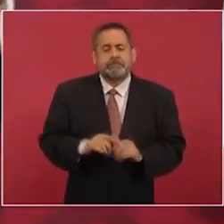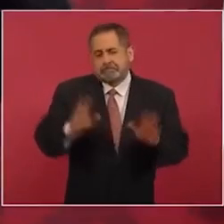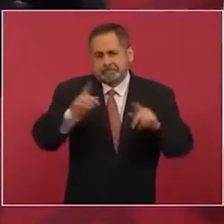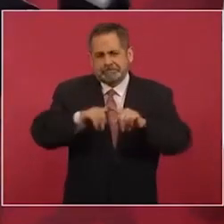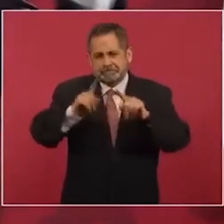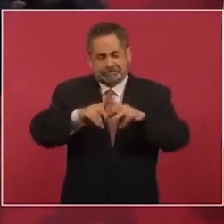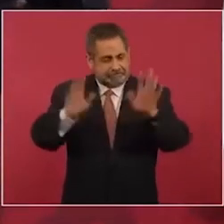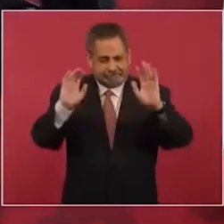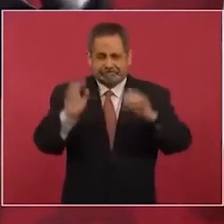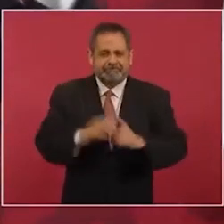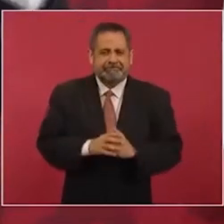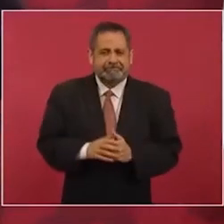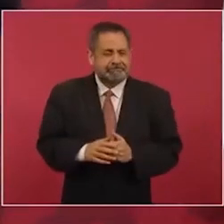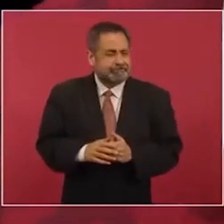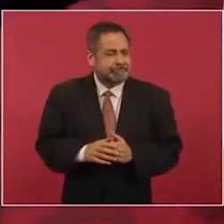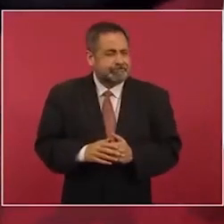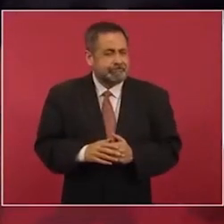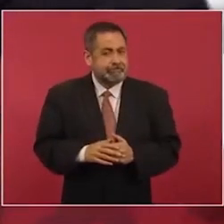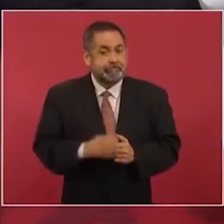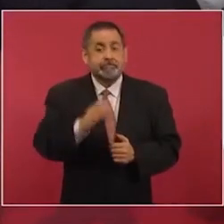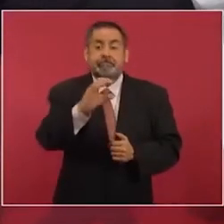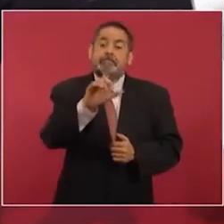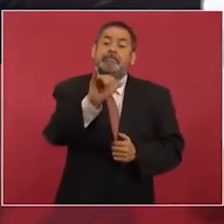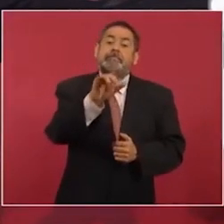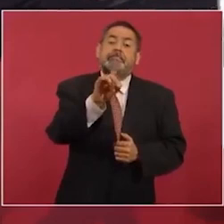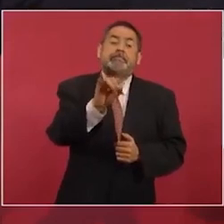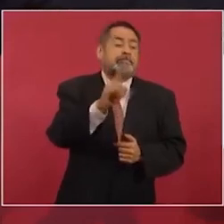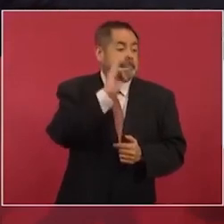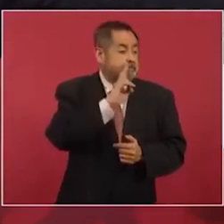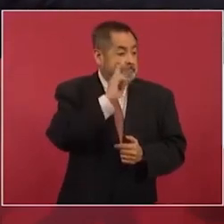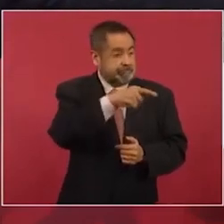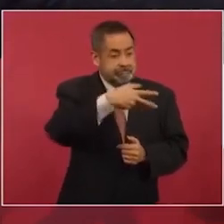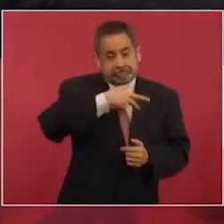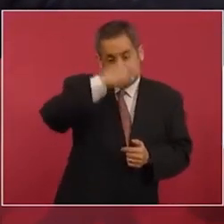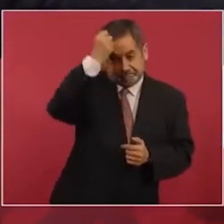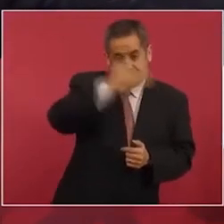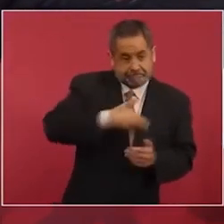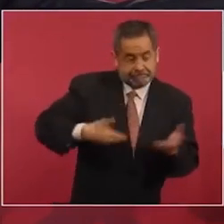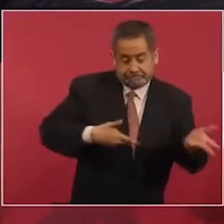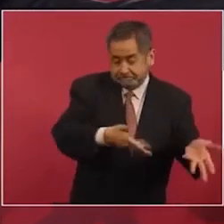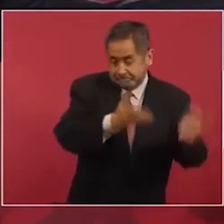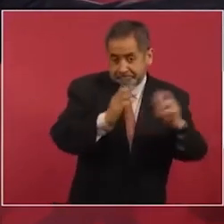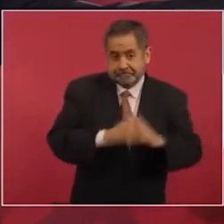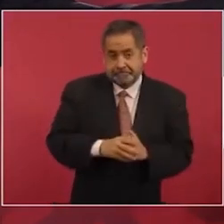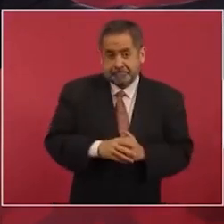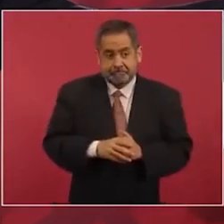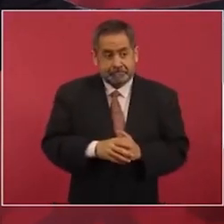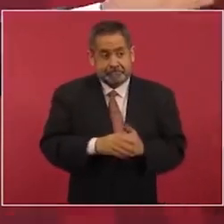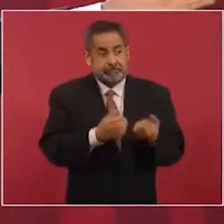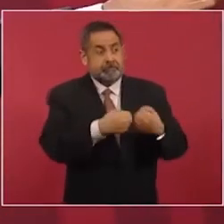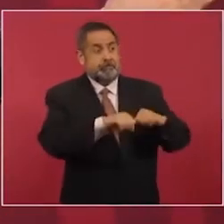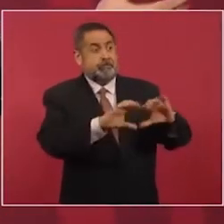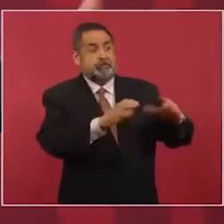en fin, ya, Claudio, Sociedad Civil,